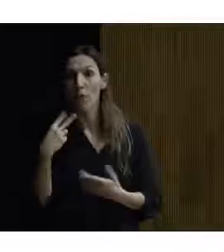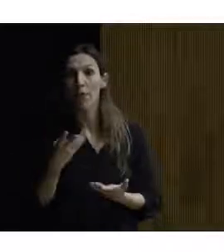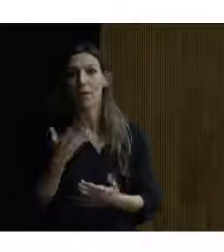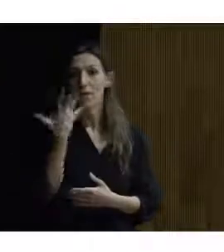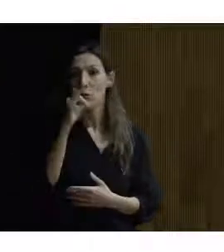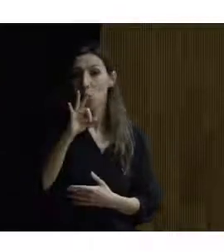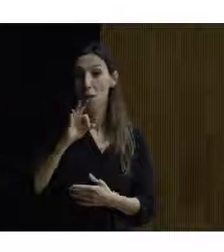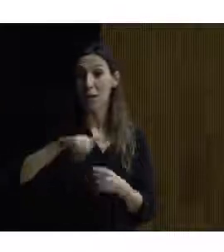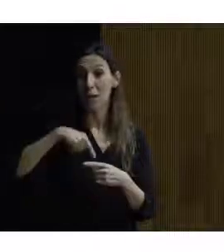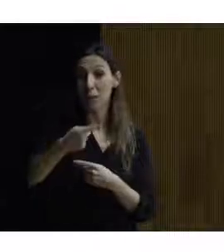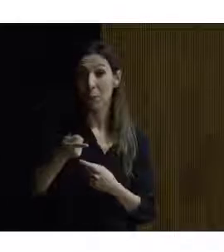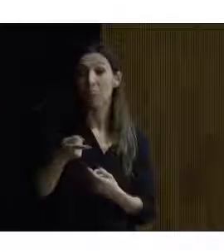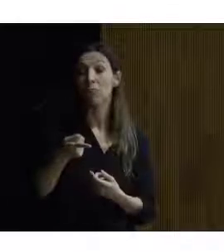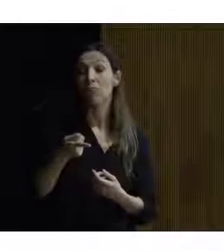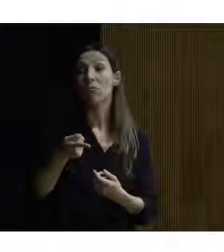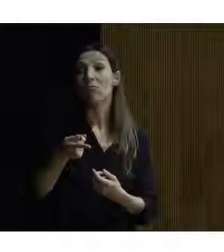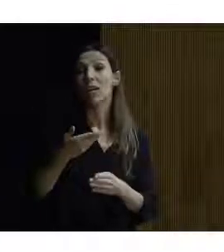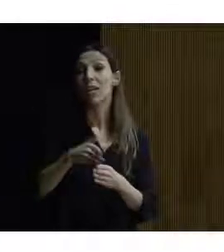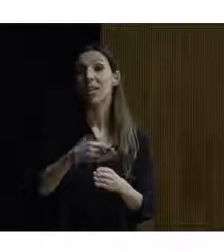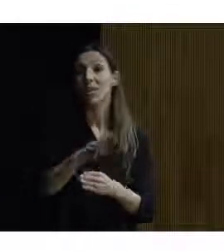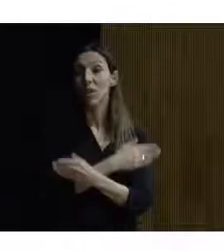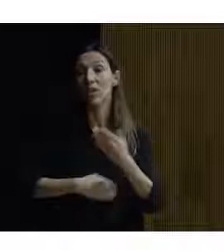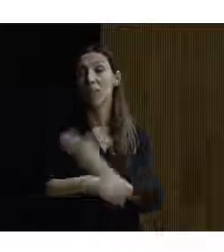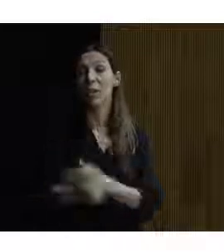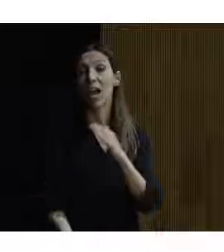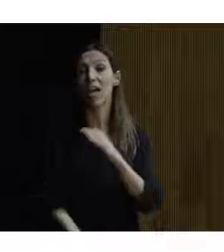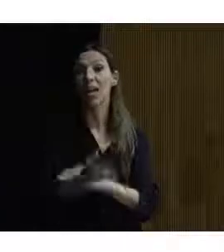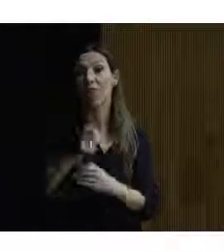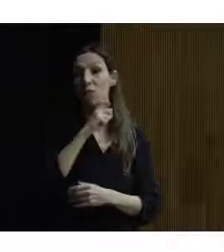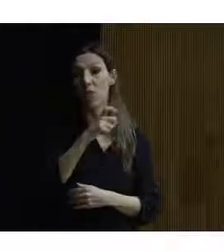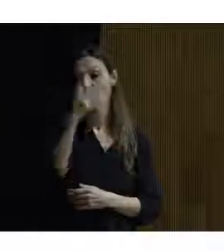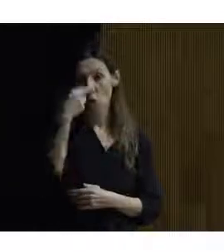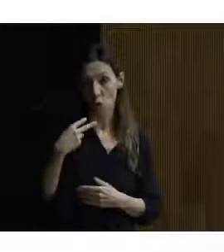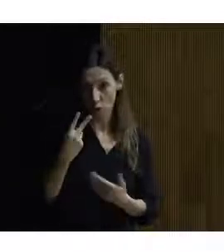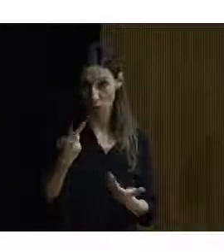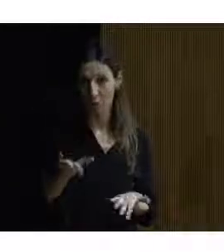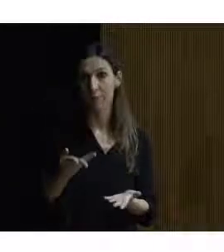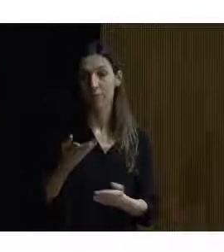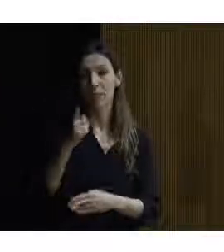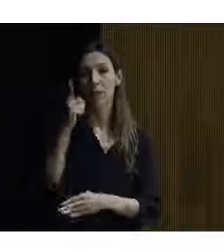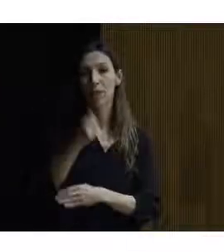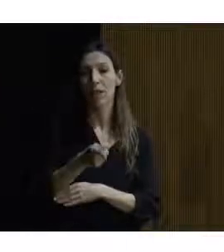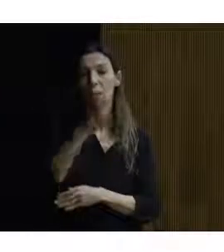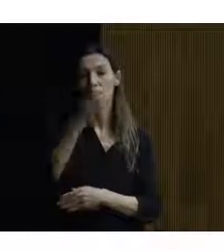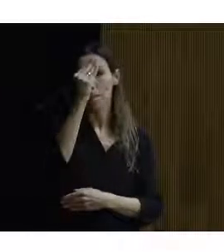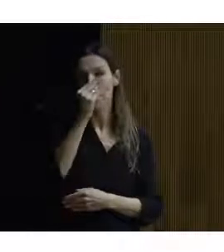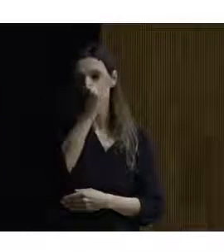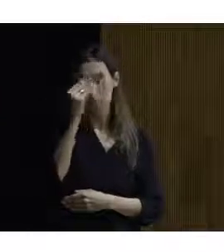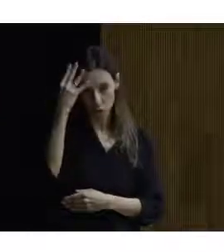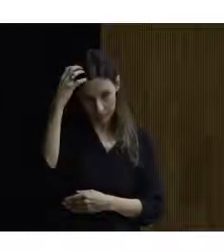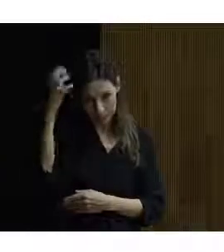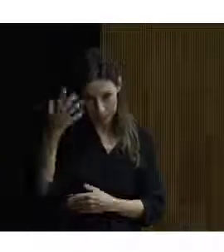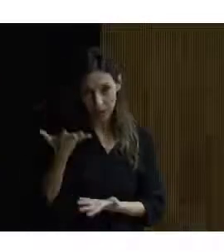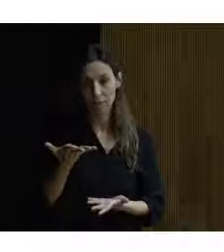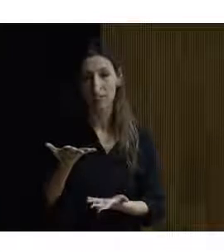como solidaria del resto de las discapacidades crea la Fundación ONCE la Fundación ONCE está regida por un patronato por supuesto está la